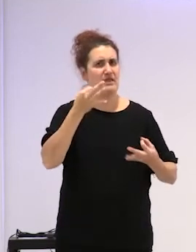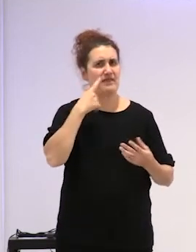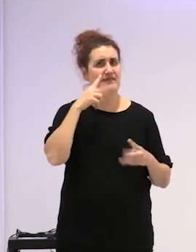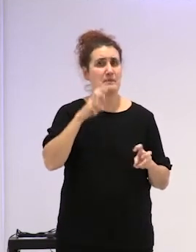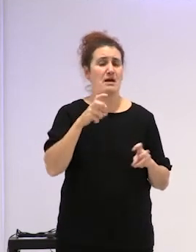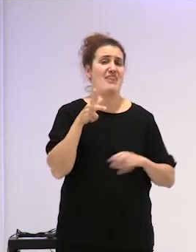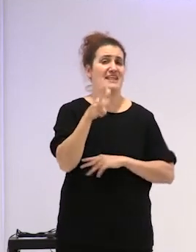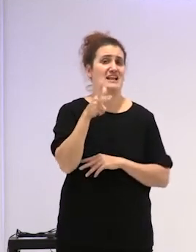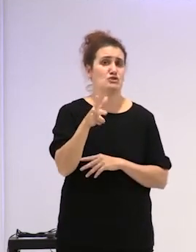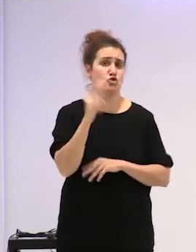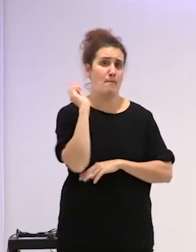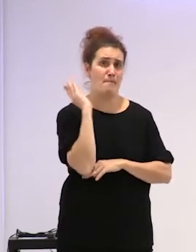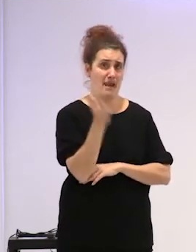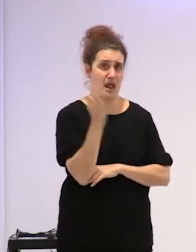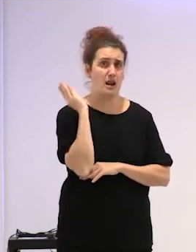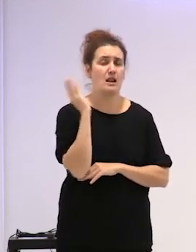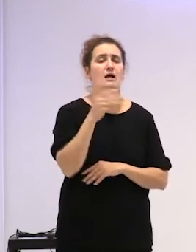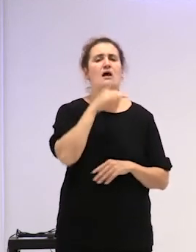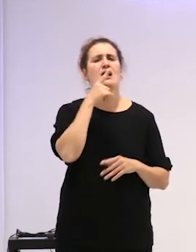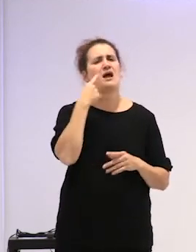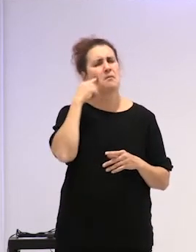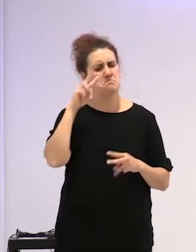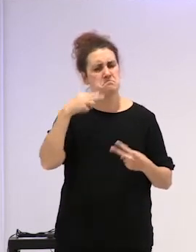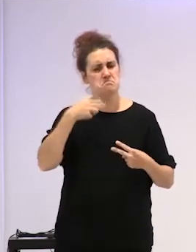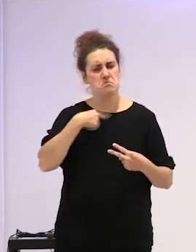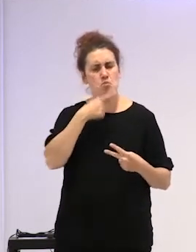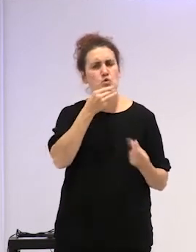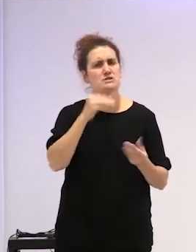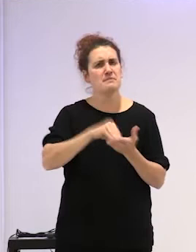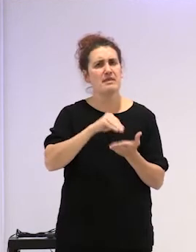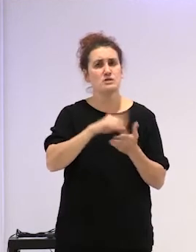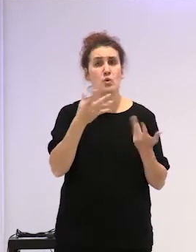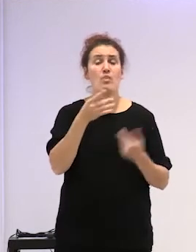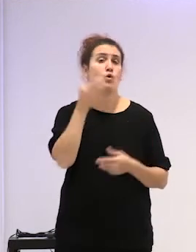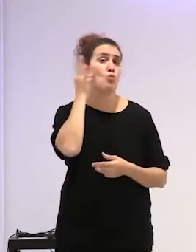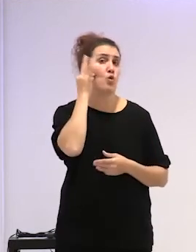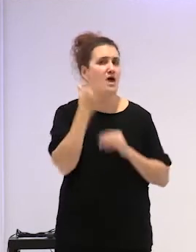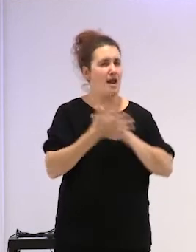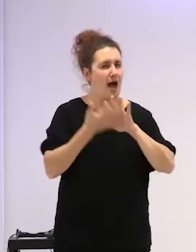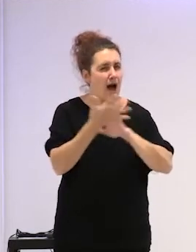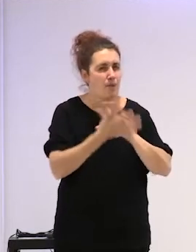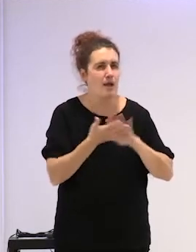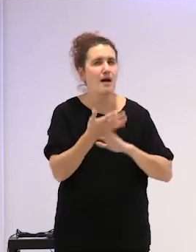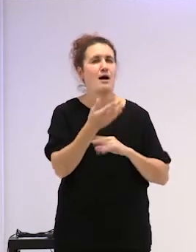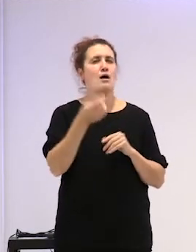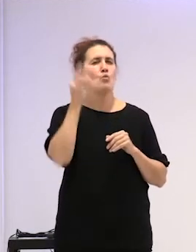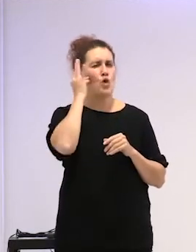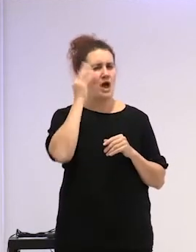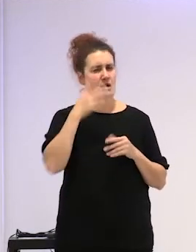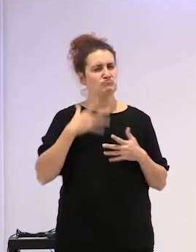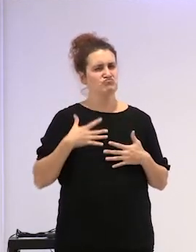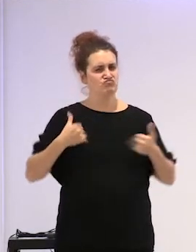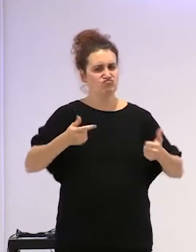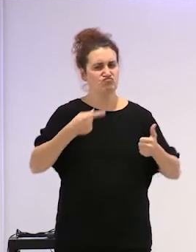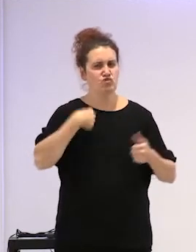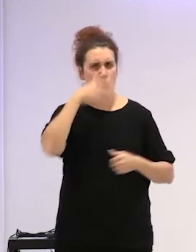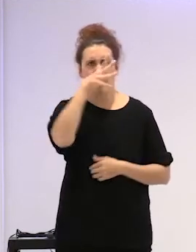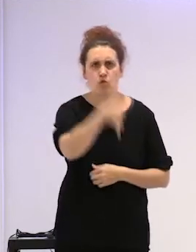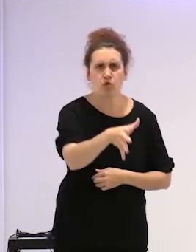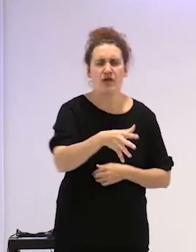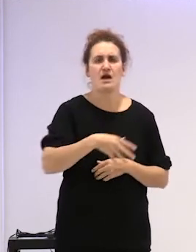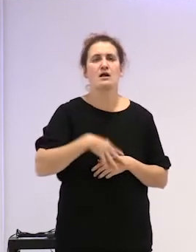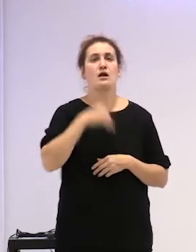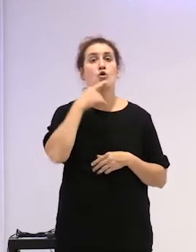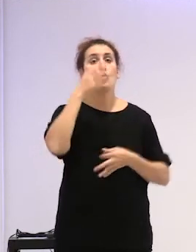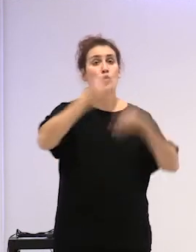penal, que me ha hecho ver que muchas veces, cuando una mujer habla, cuando una mujer se atreve a denunciar, el juicio